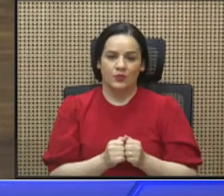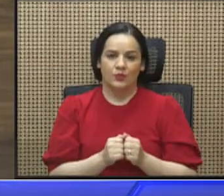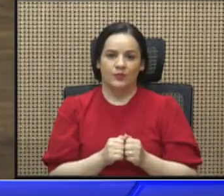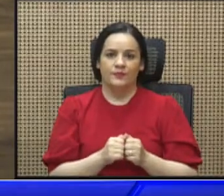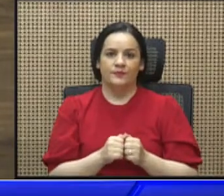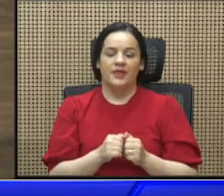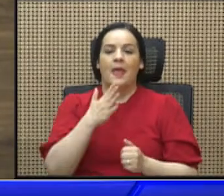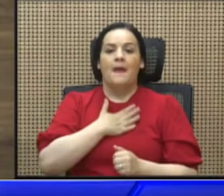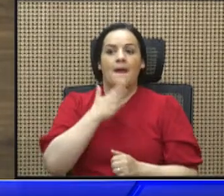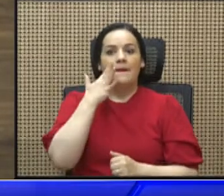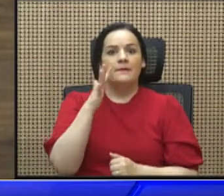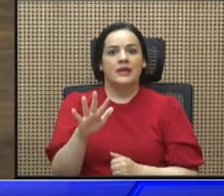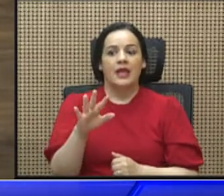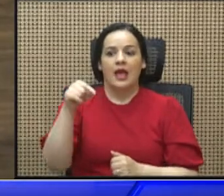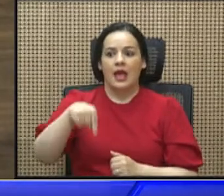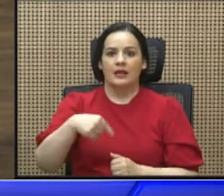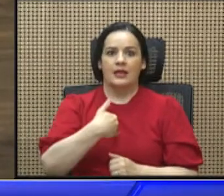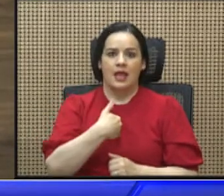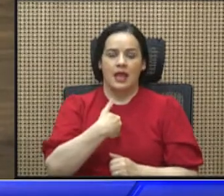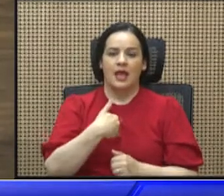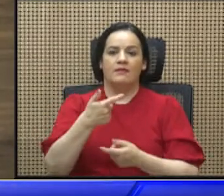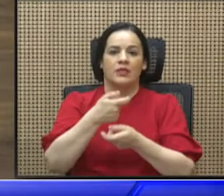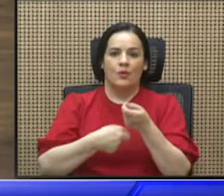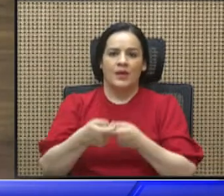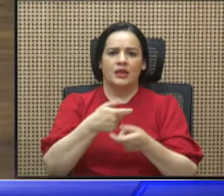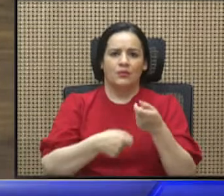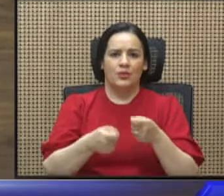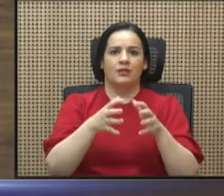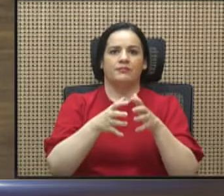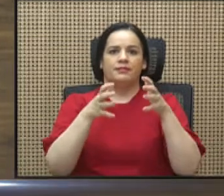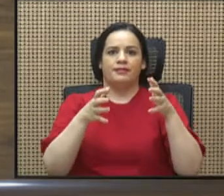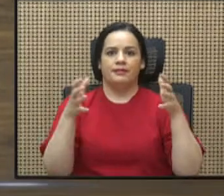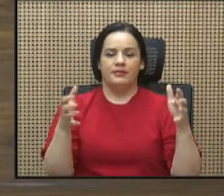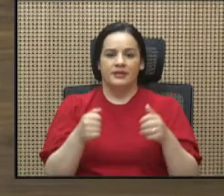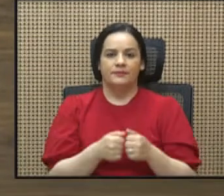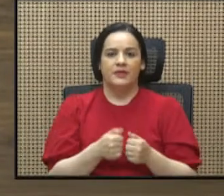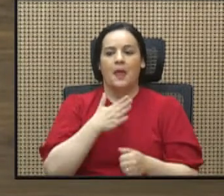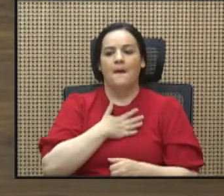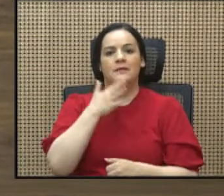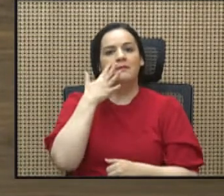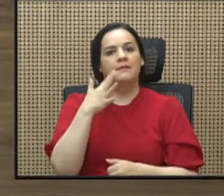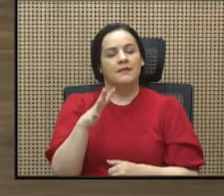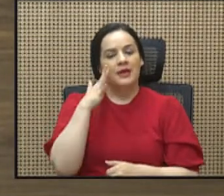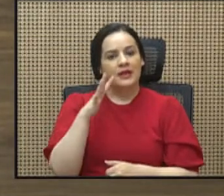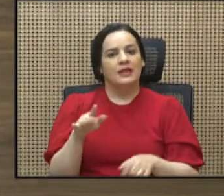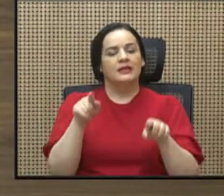a mí me parece que aquí ha habido una manipulación extrema y a mí me parece que